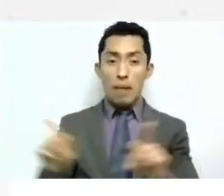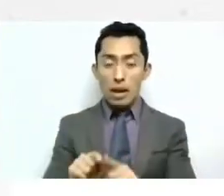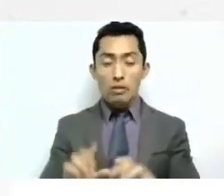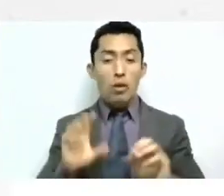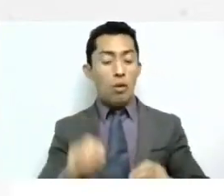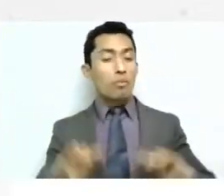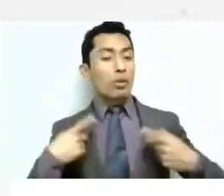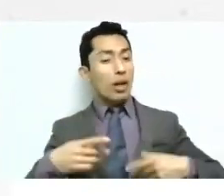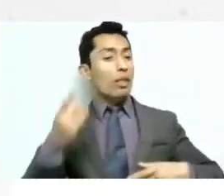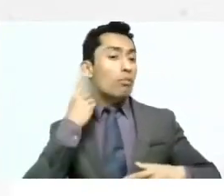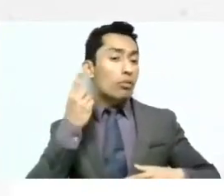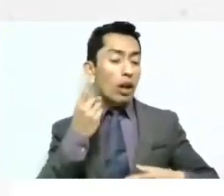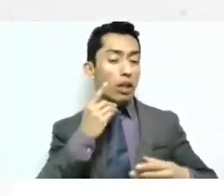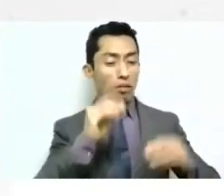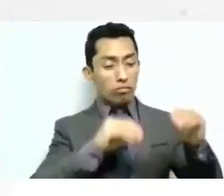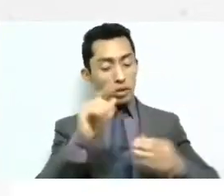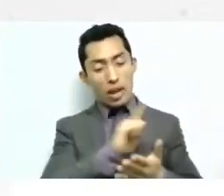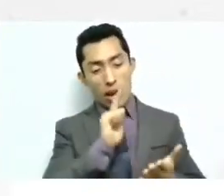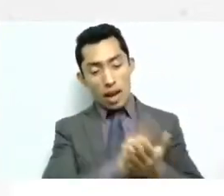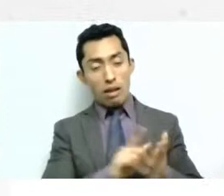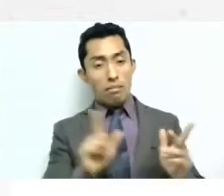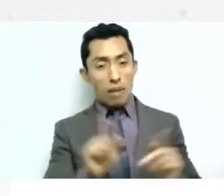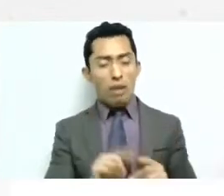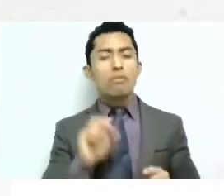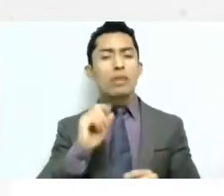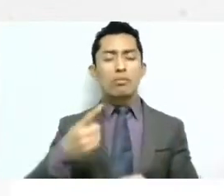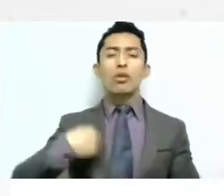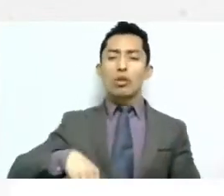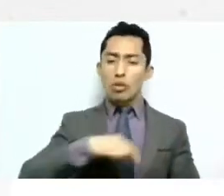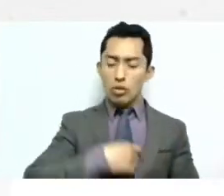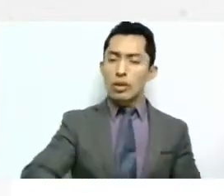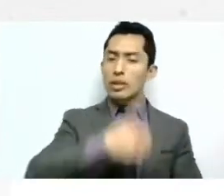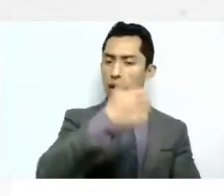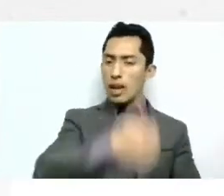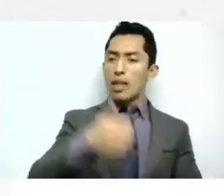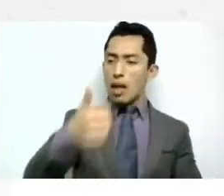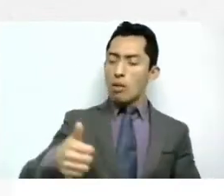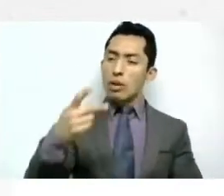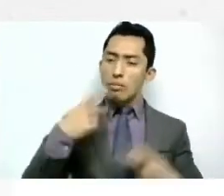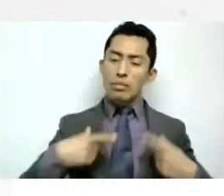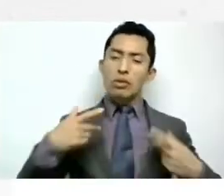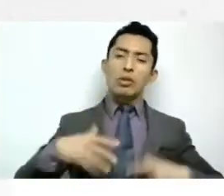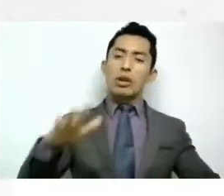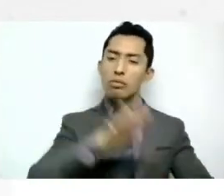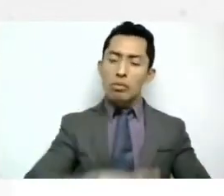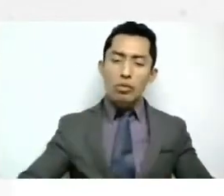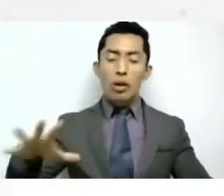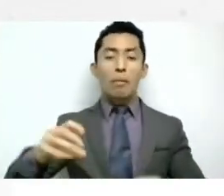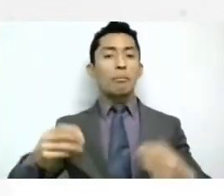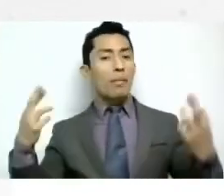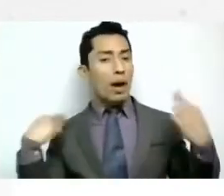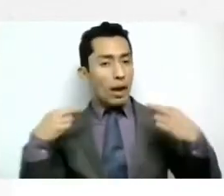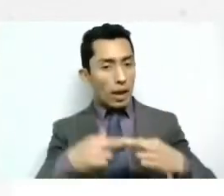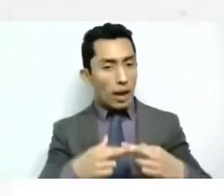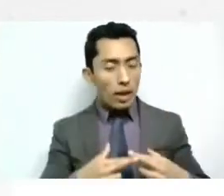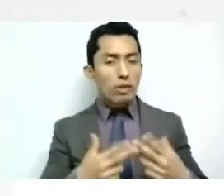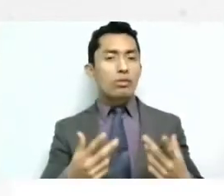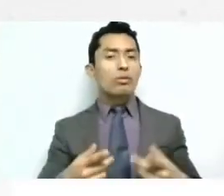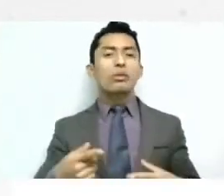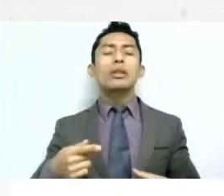legisladores también somos nosotros nosotros sociedad nosotros académicos nosotros